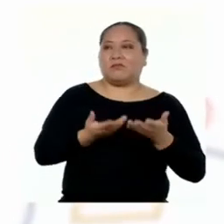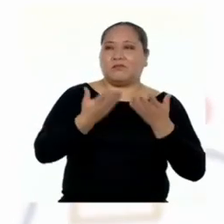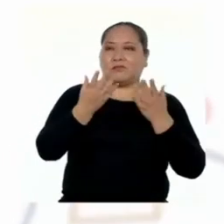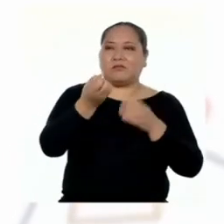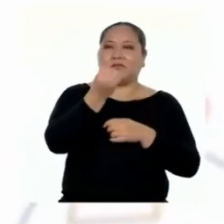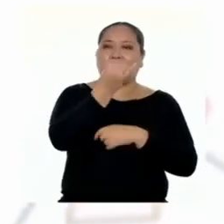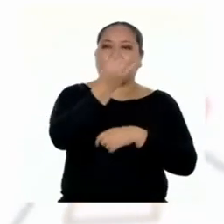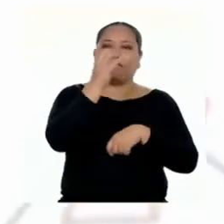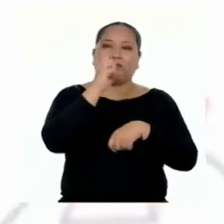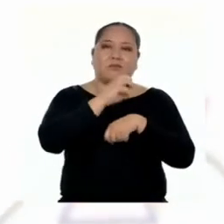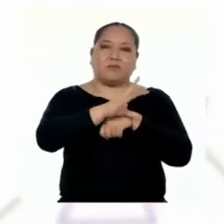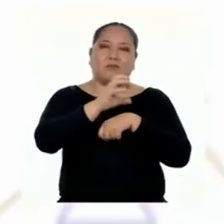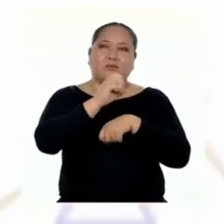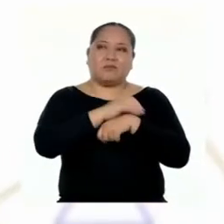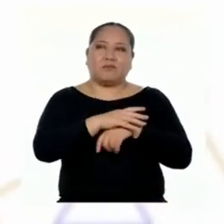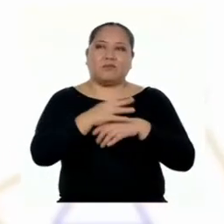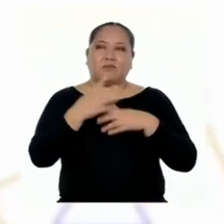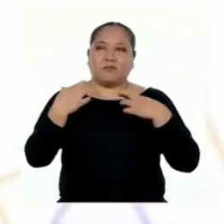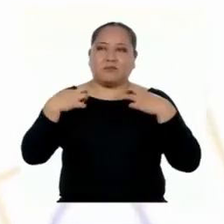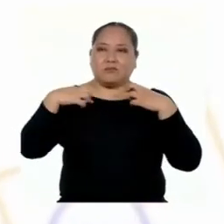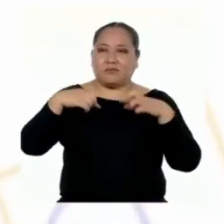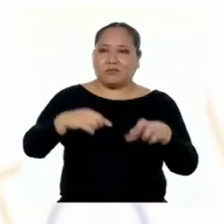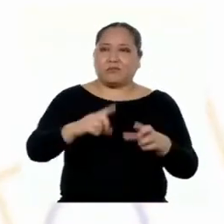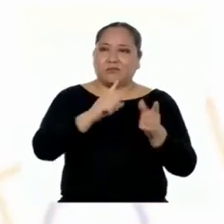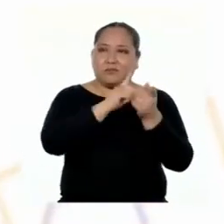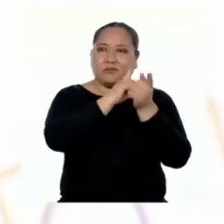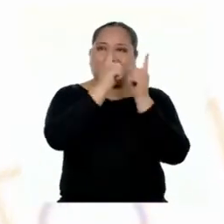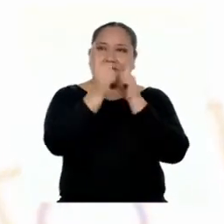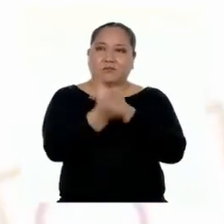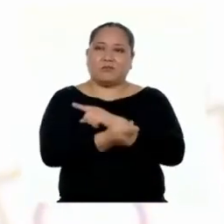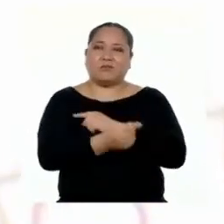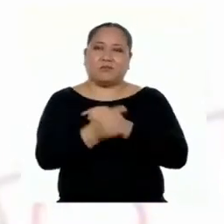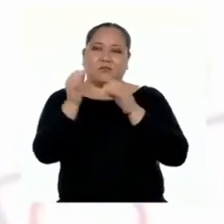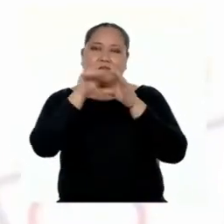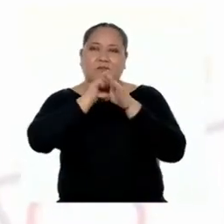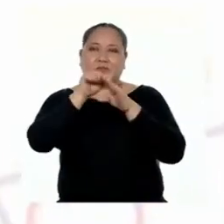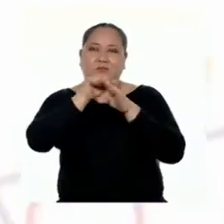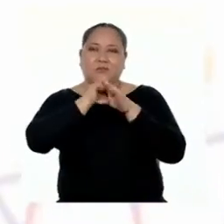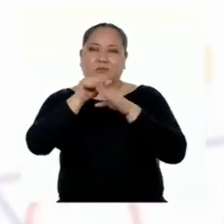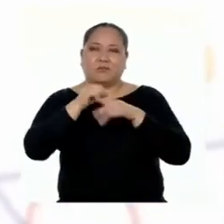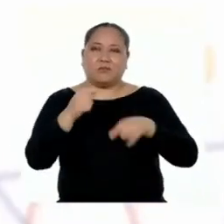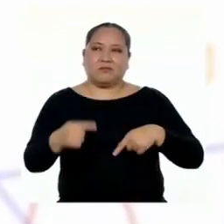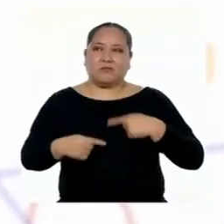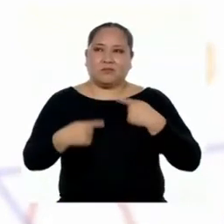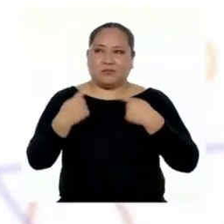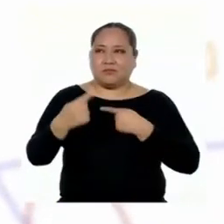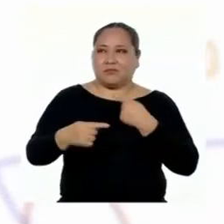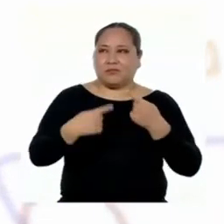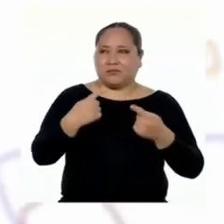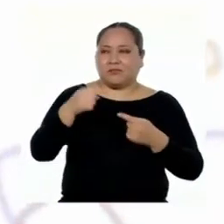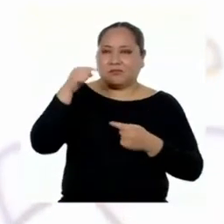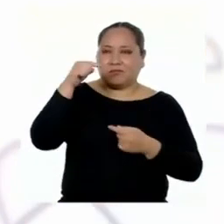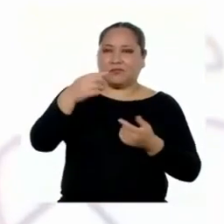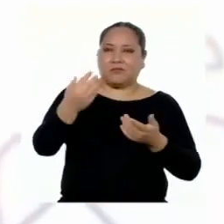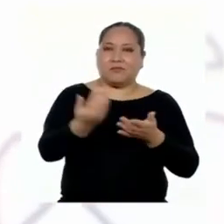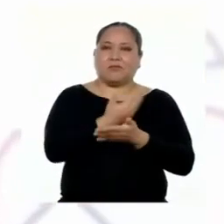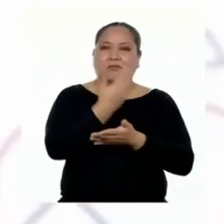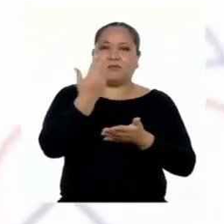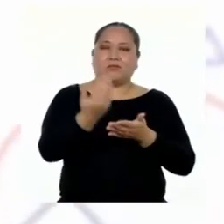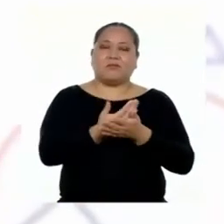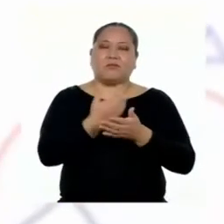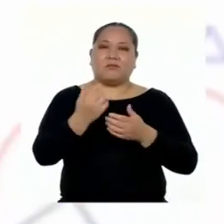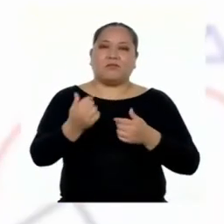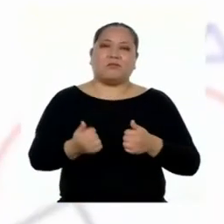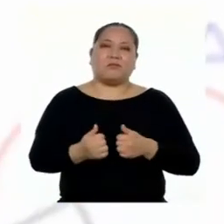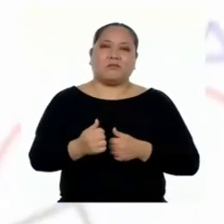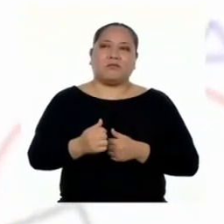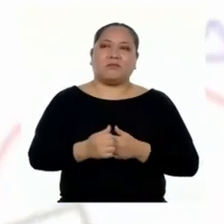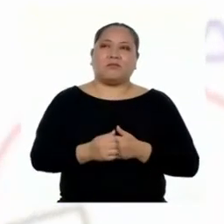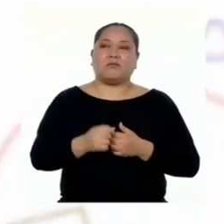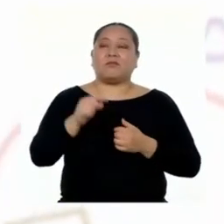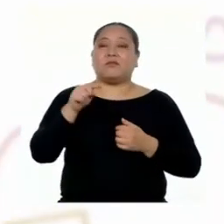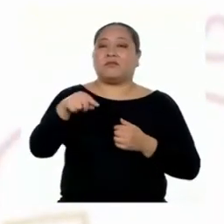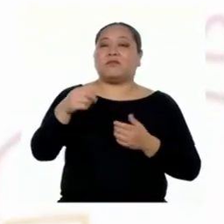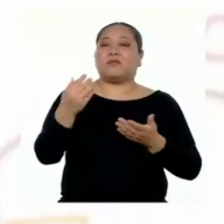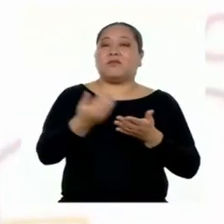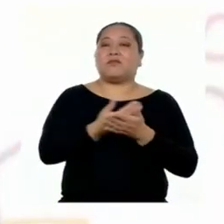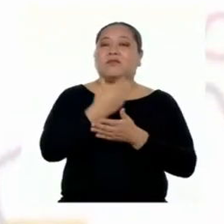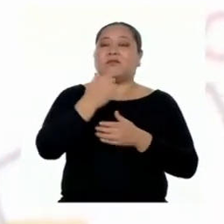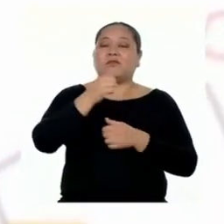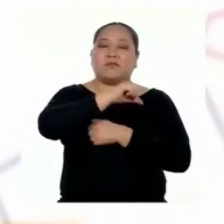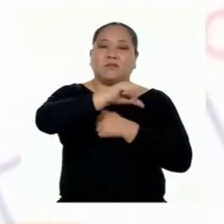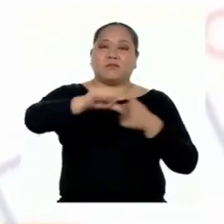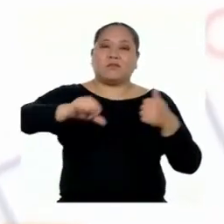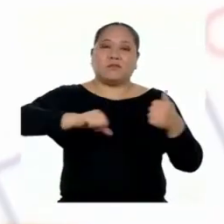algunas recomendaciones que nos permitan cambiar nuestras prácticas cotidianas en este nuevo contexto llamado la nueva